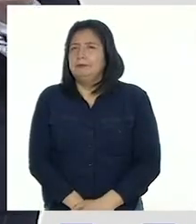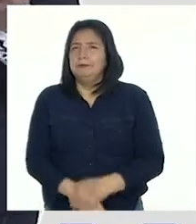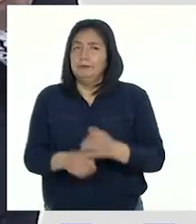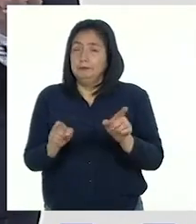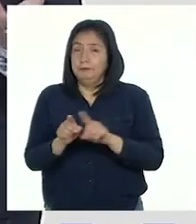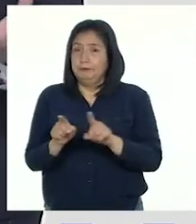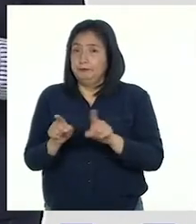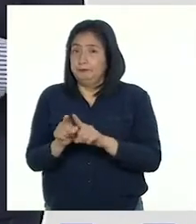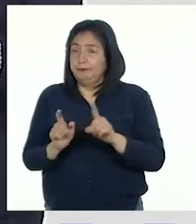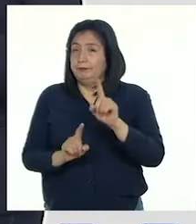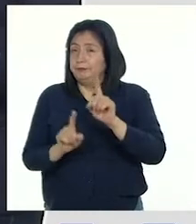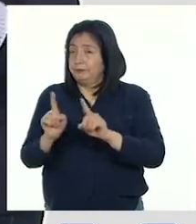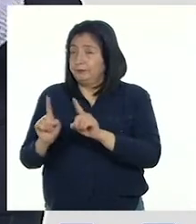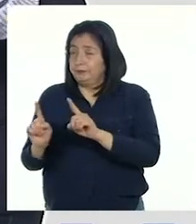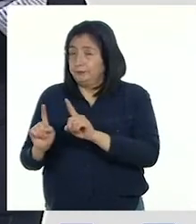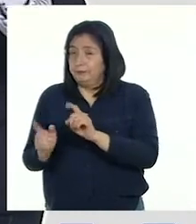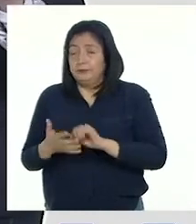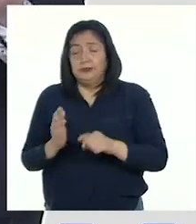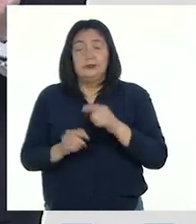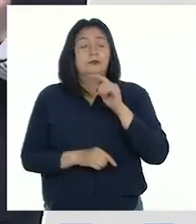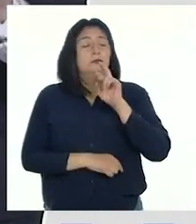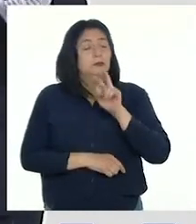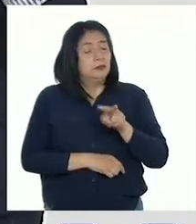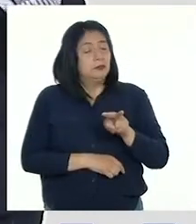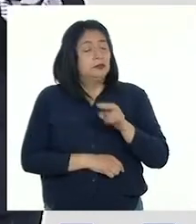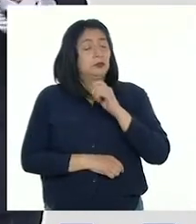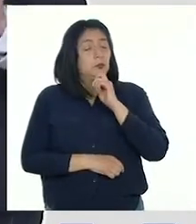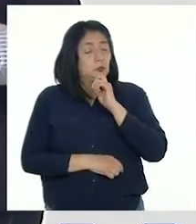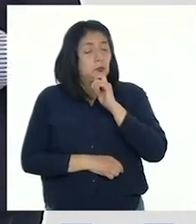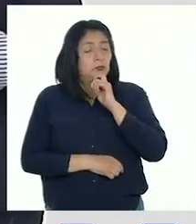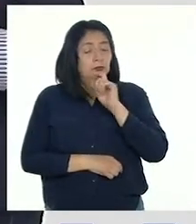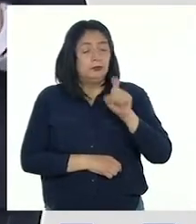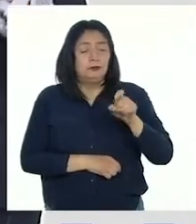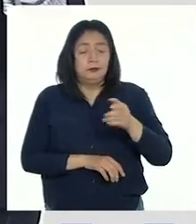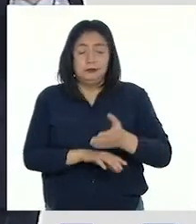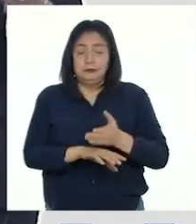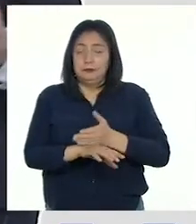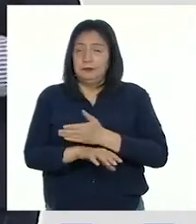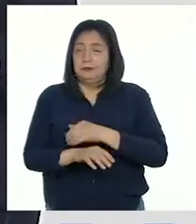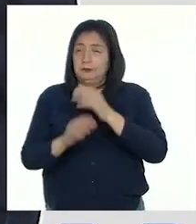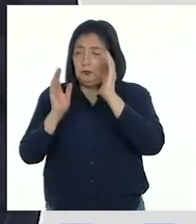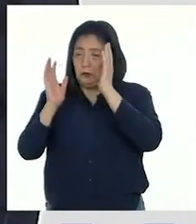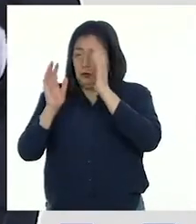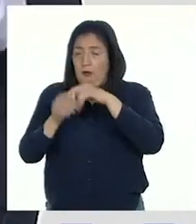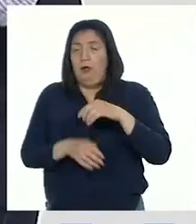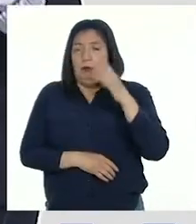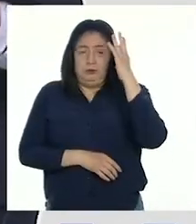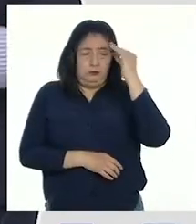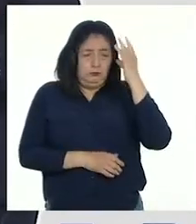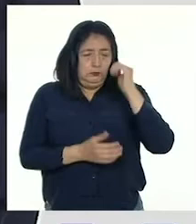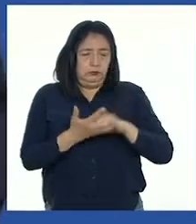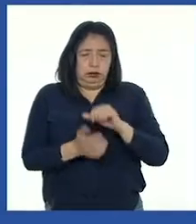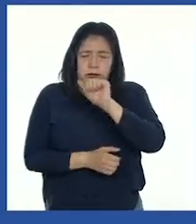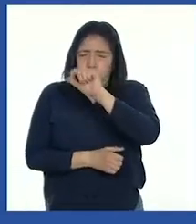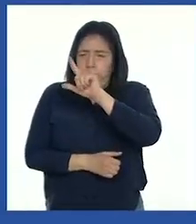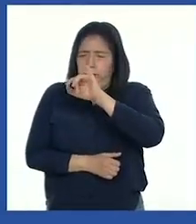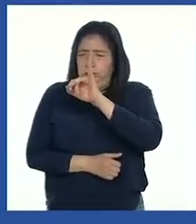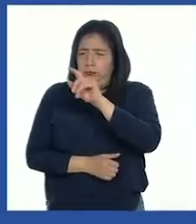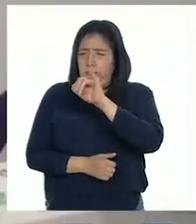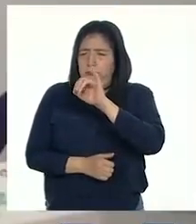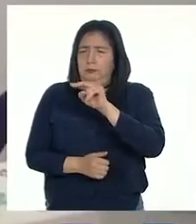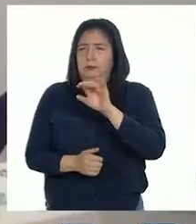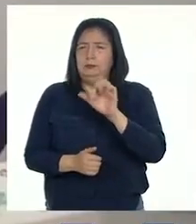y también en aquellos en los que te has dado cuenta lo que vas a mejorar. Escuchemos la experiencia de Alejandra.